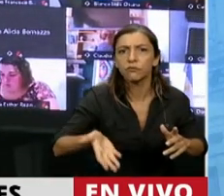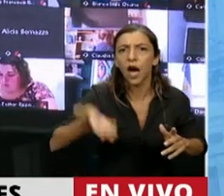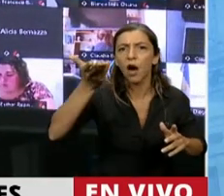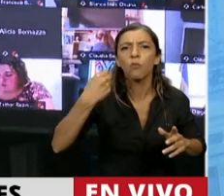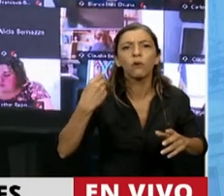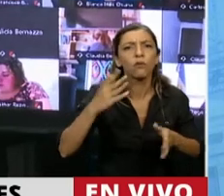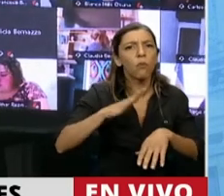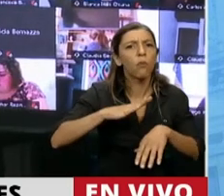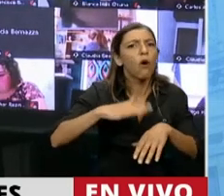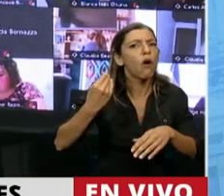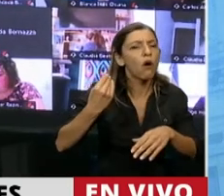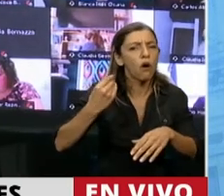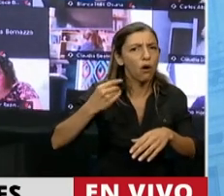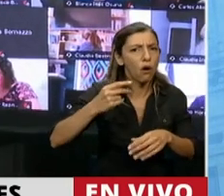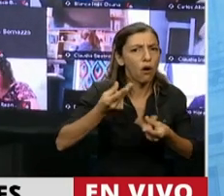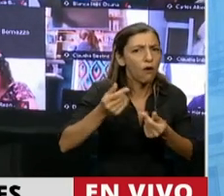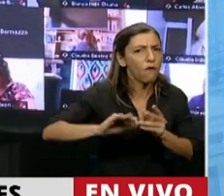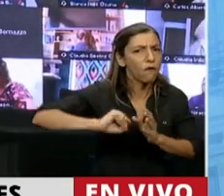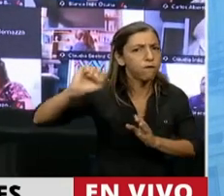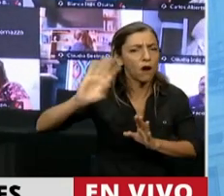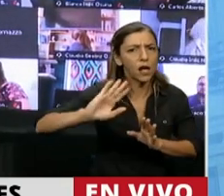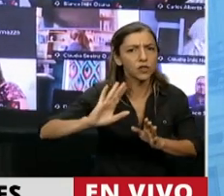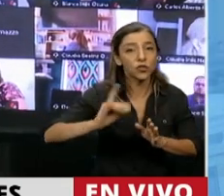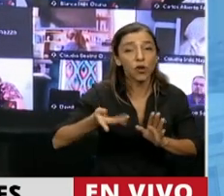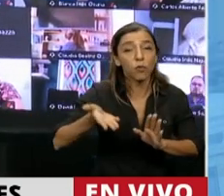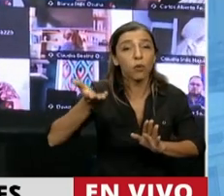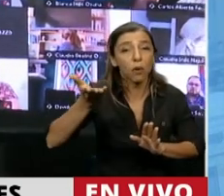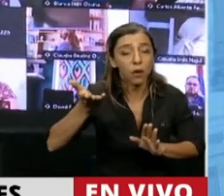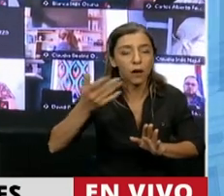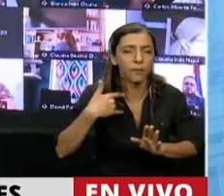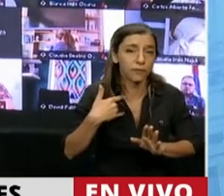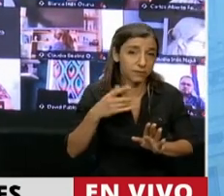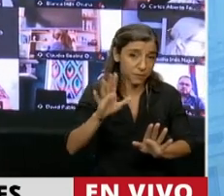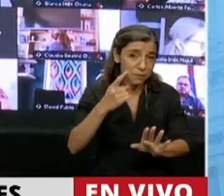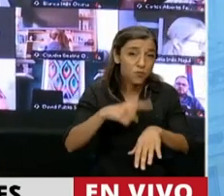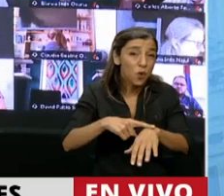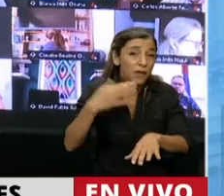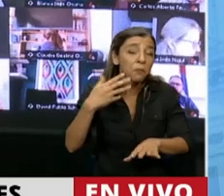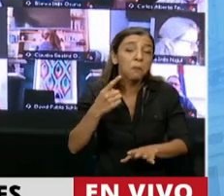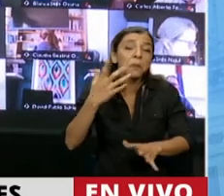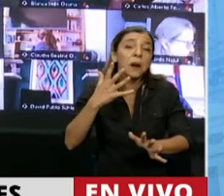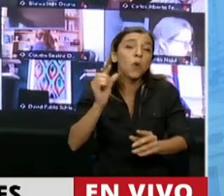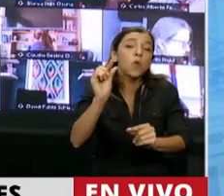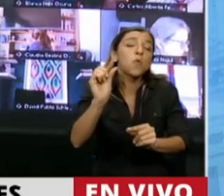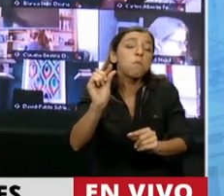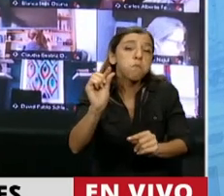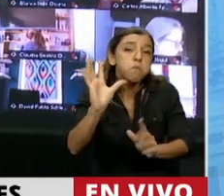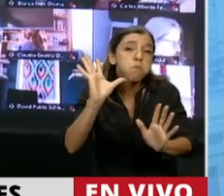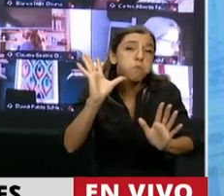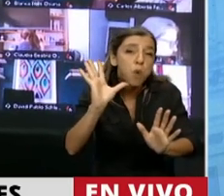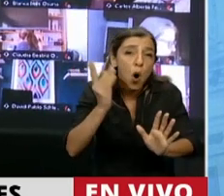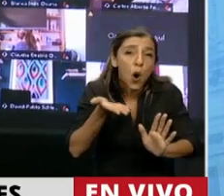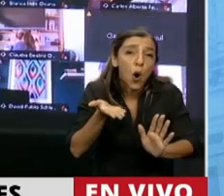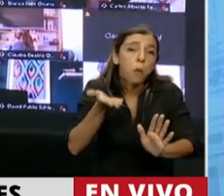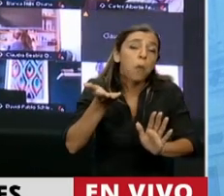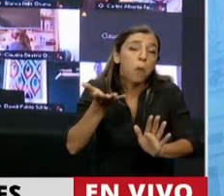inflación, que por primera vez, insisto, iban a hacer un poquito, le iban a permitir recuperar un poquito de lo